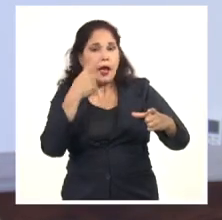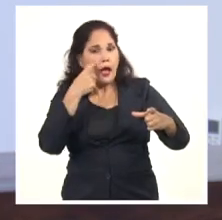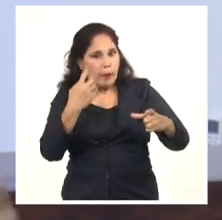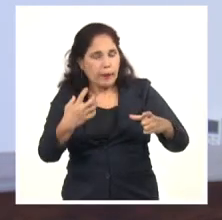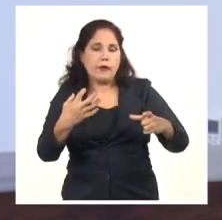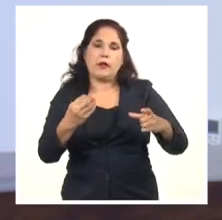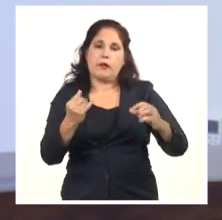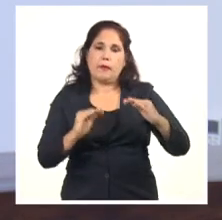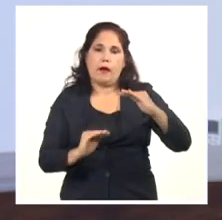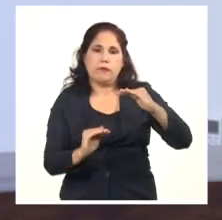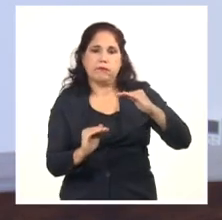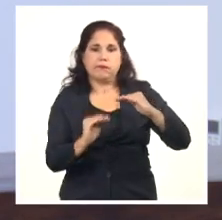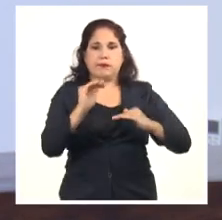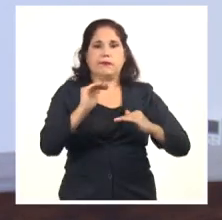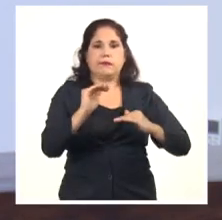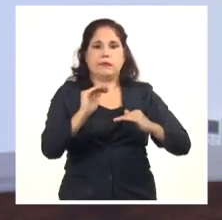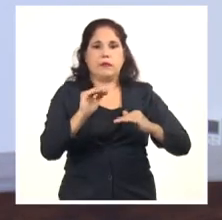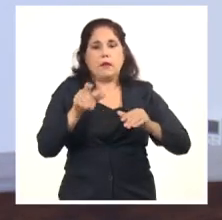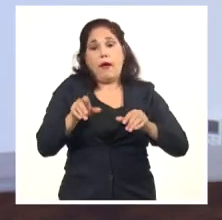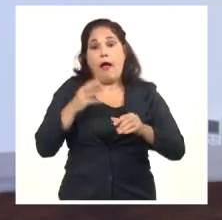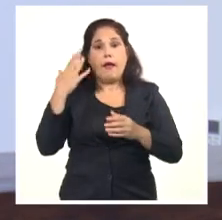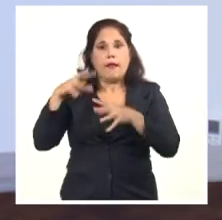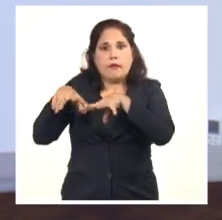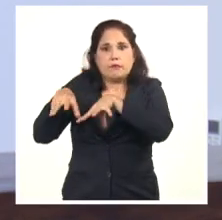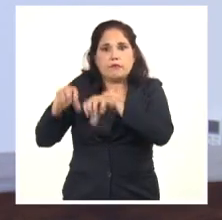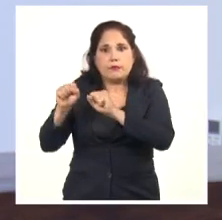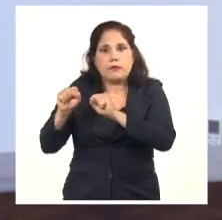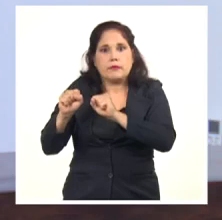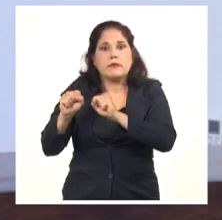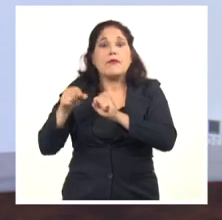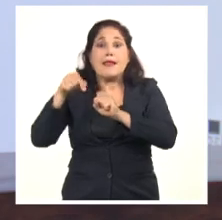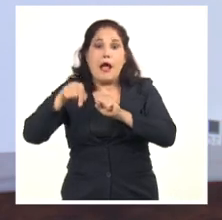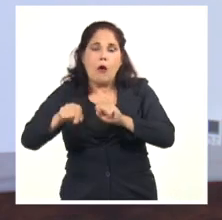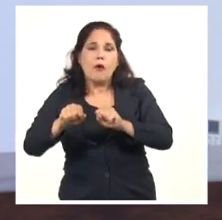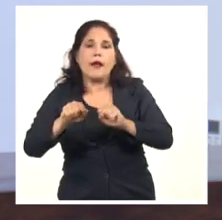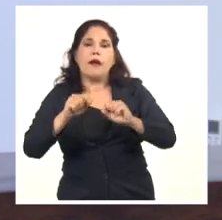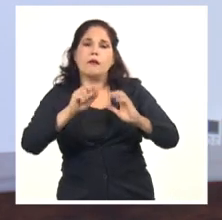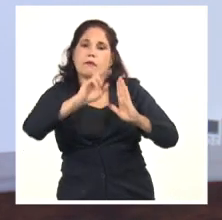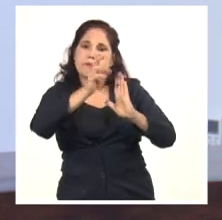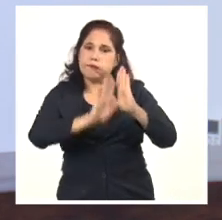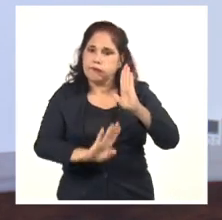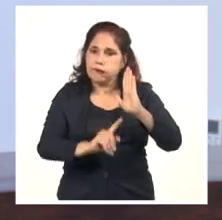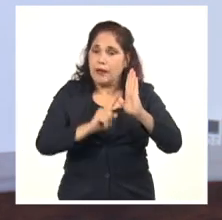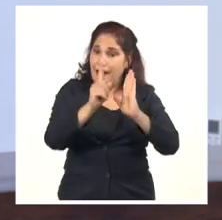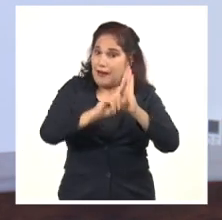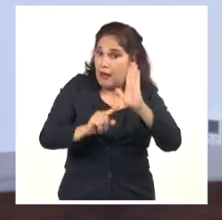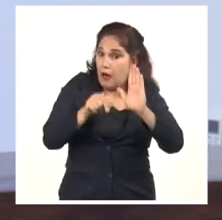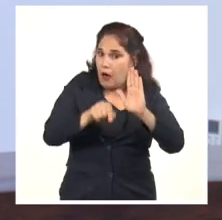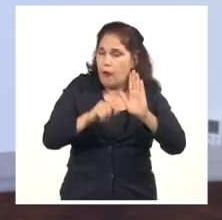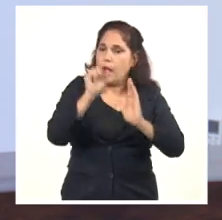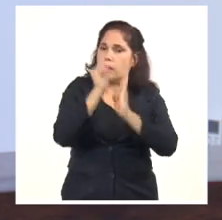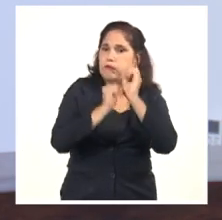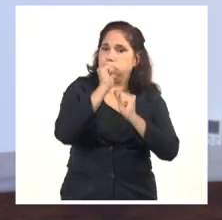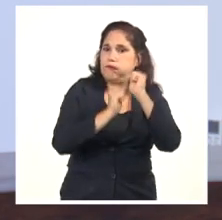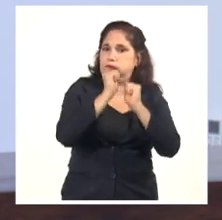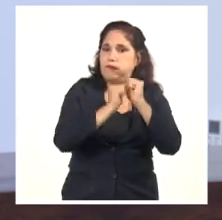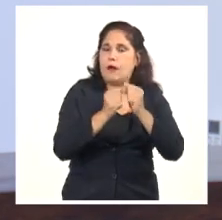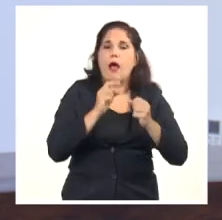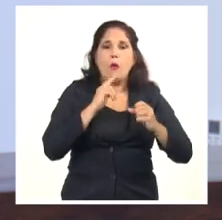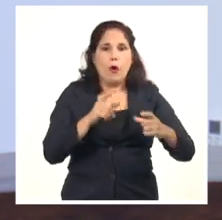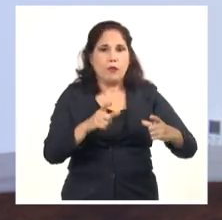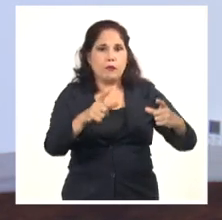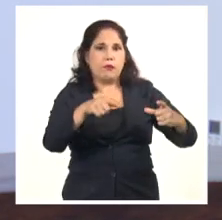agua para que alcancen ese volumen que nos permita a nosotros garantizar los compromisos o el balance de agua que está